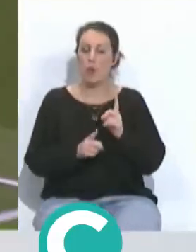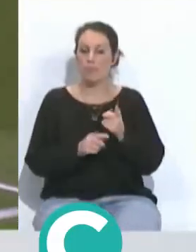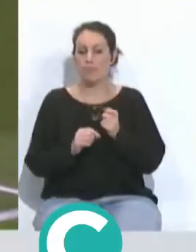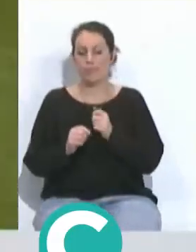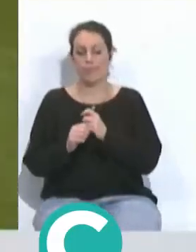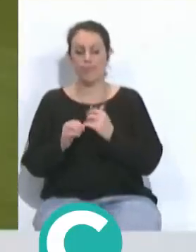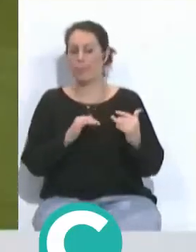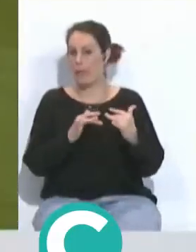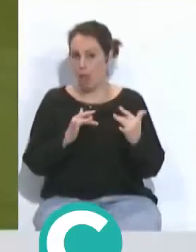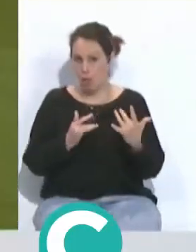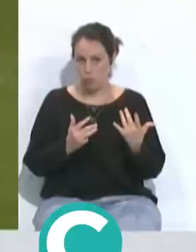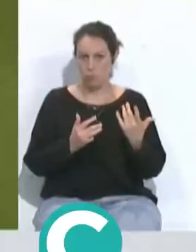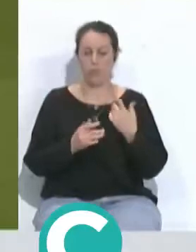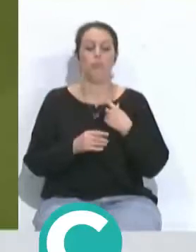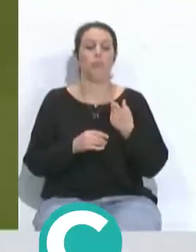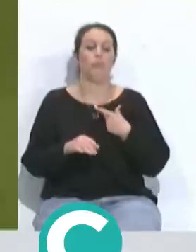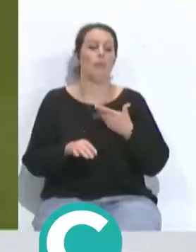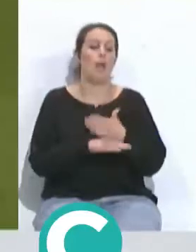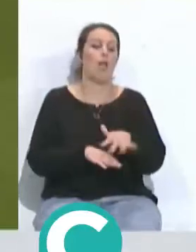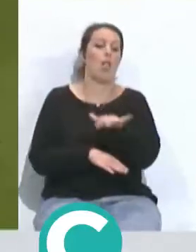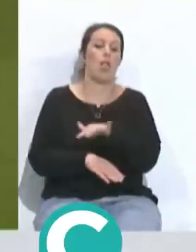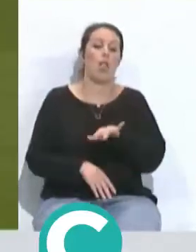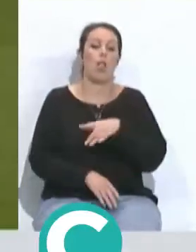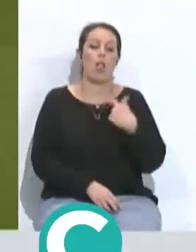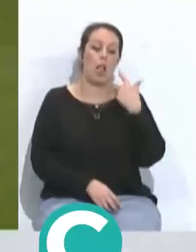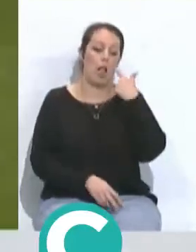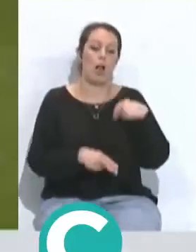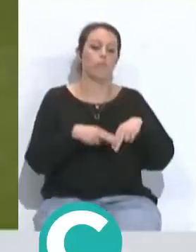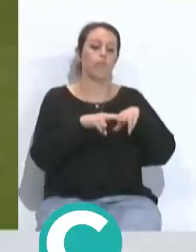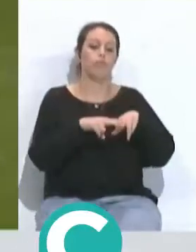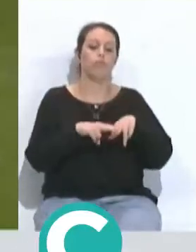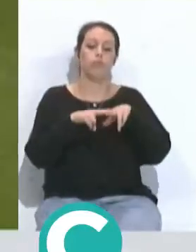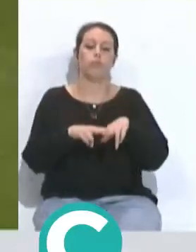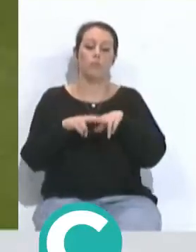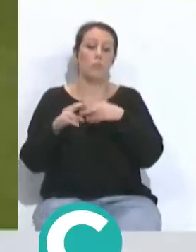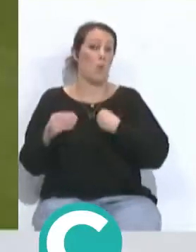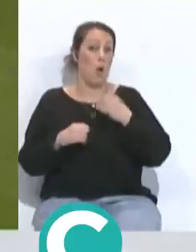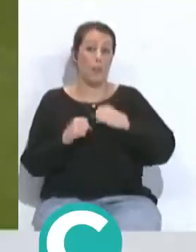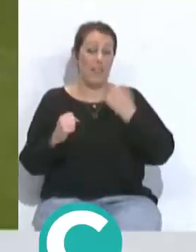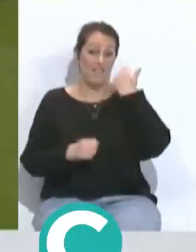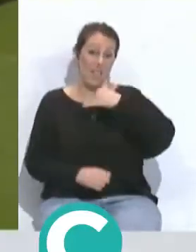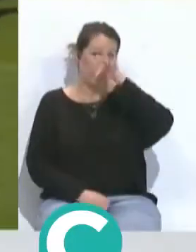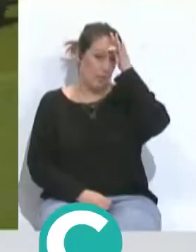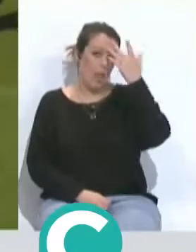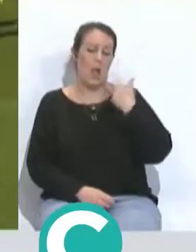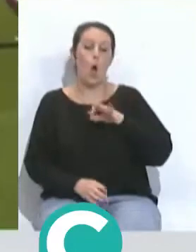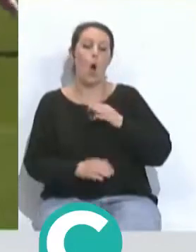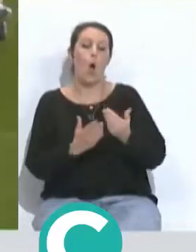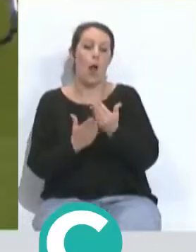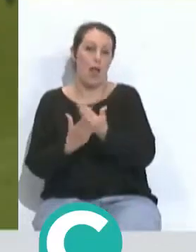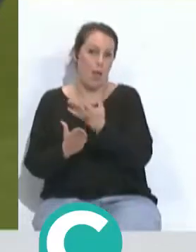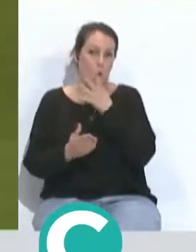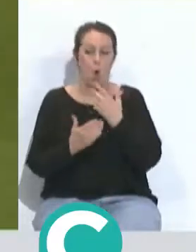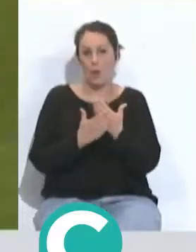partidos, que llegan a las instalaciones donde se va a competir cada fin de semana o cada jornada, mejor dicho, porque hay